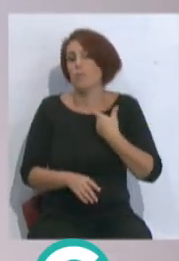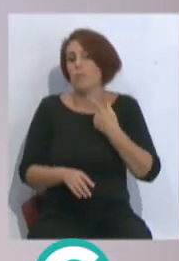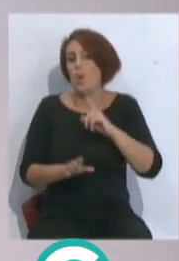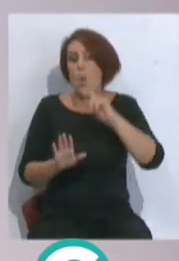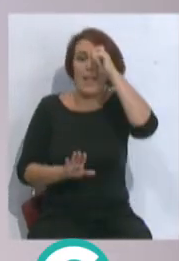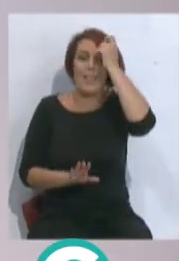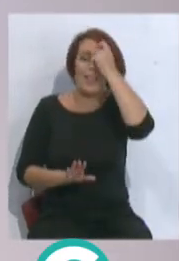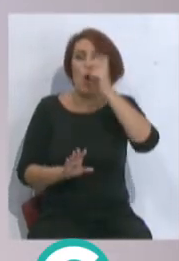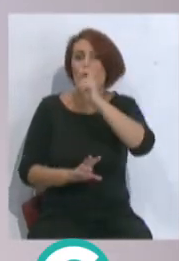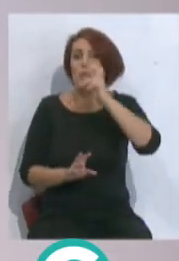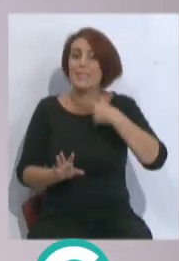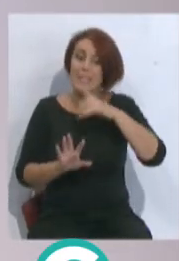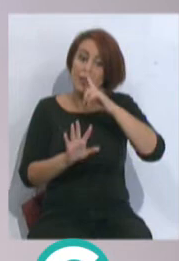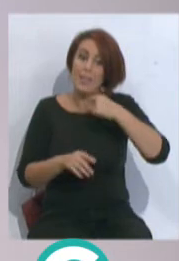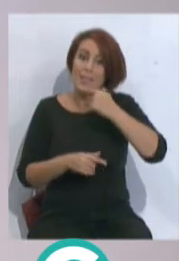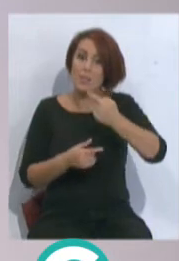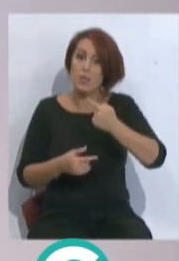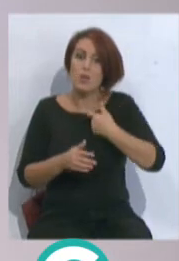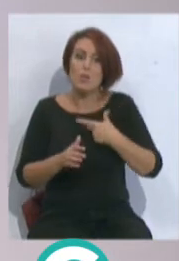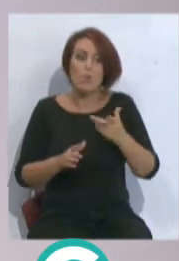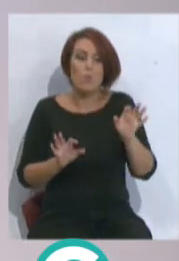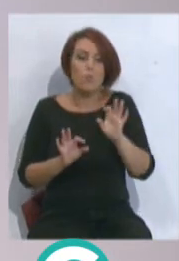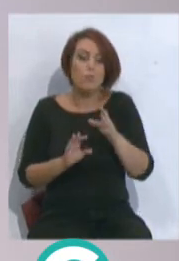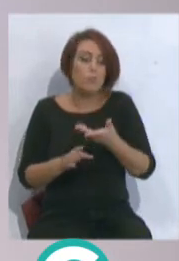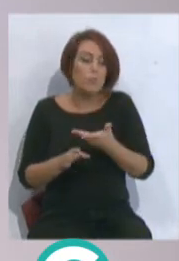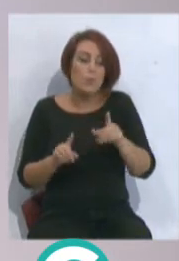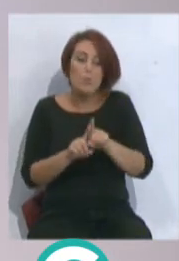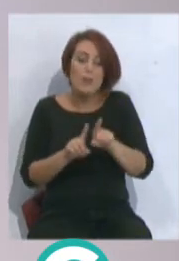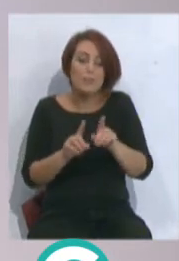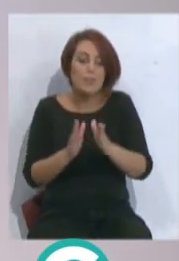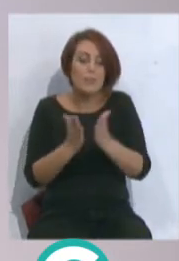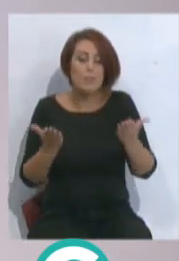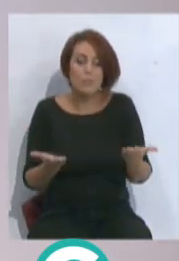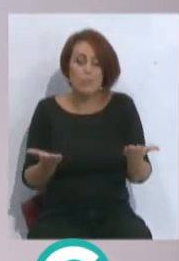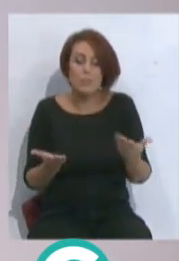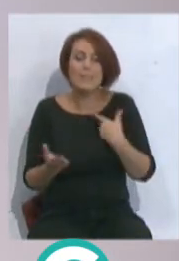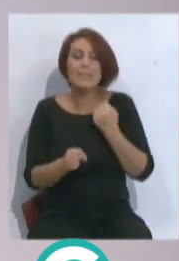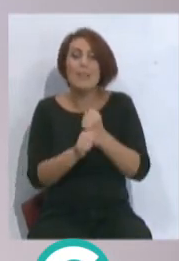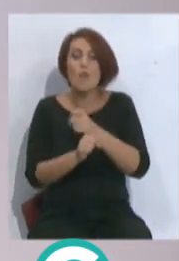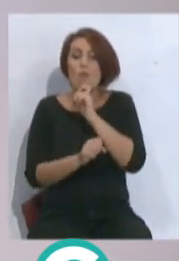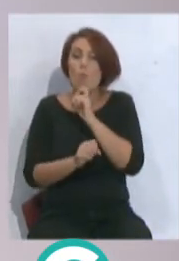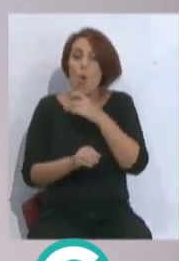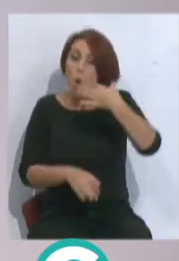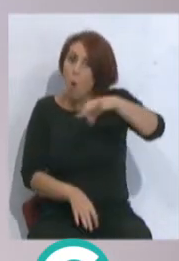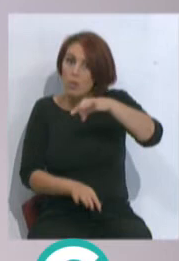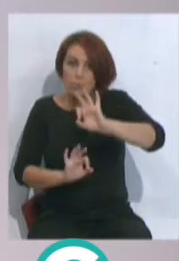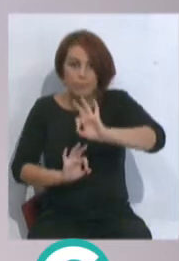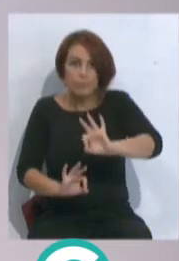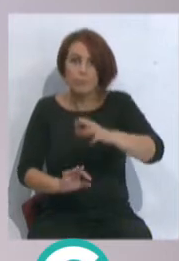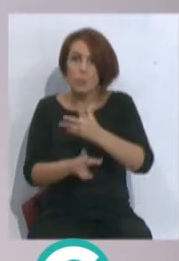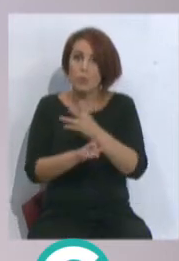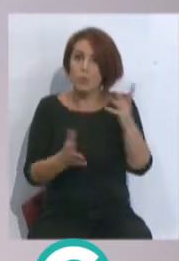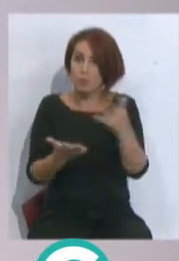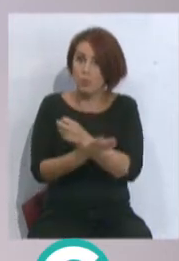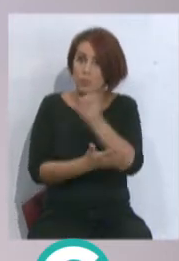problema es que en esos seis años, él siempre ha dicho que su libro, o su única hoja del libro, es de esta manera. Entonces también, todos los jugadores que